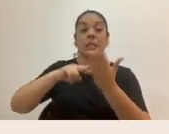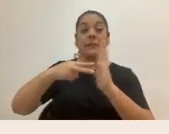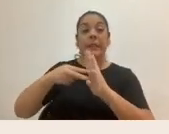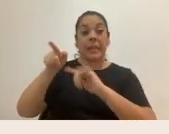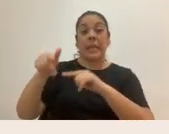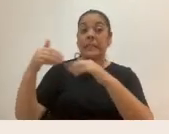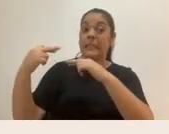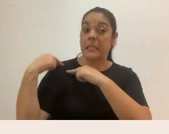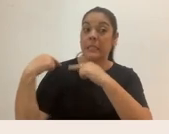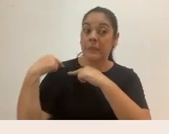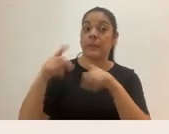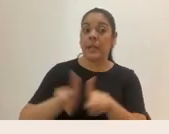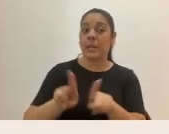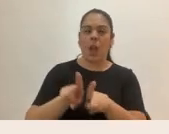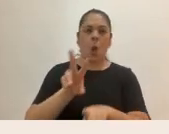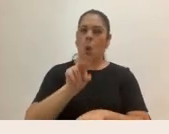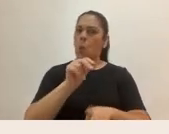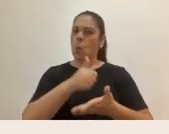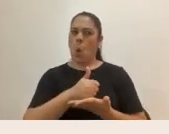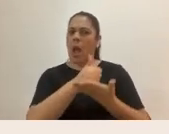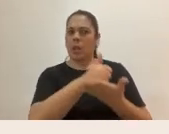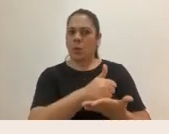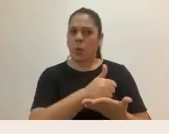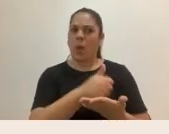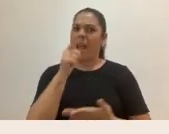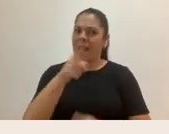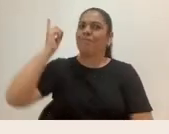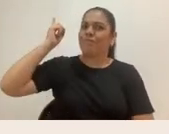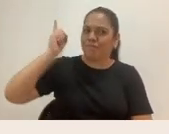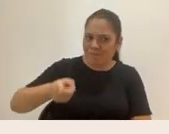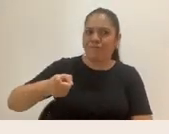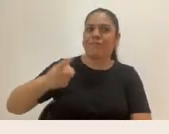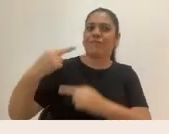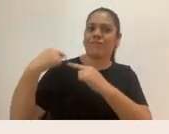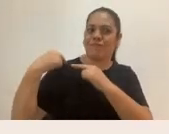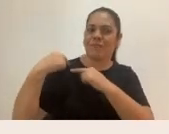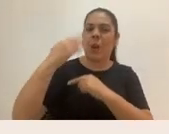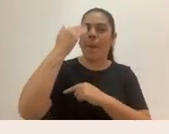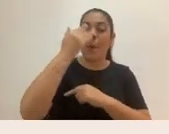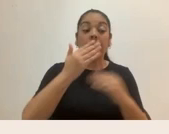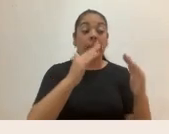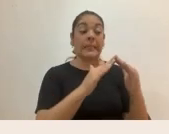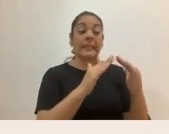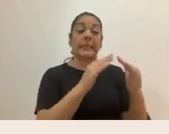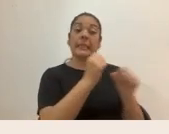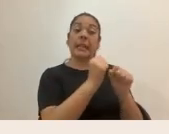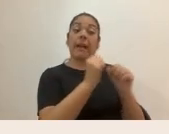en las labores de la casa, porque esto inmediatamente nos conecta con que las labores de la casa son de la mujer.